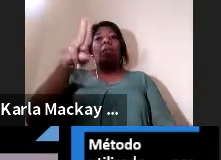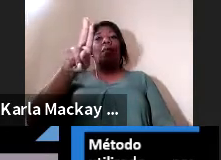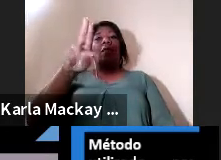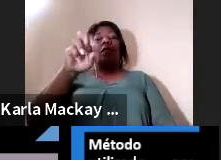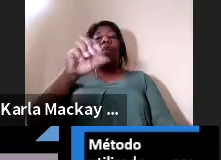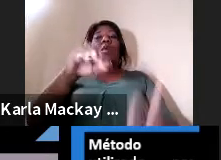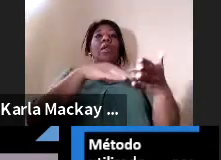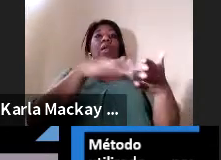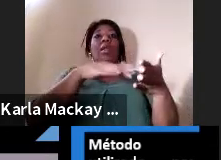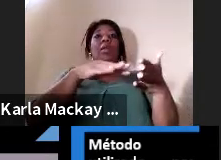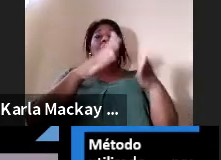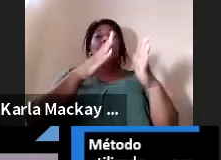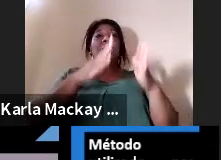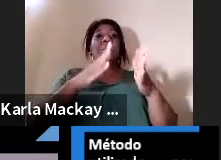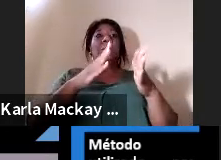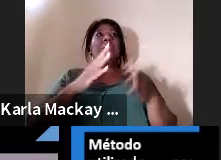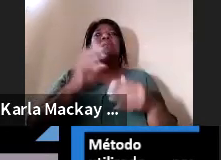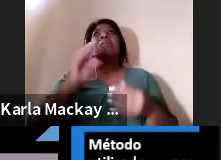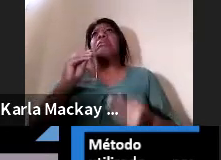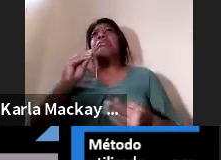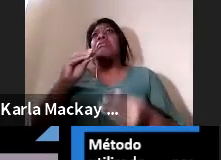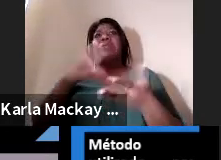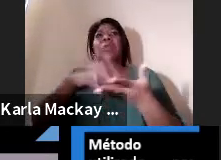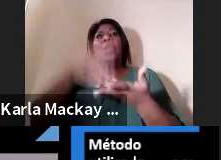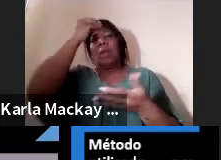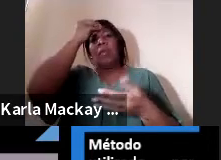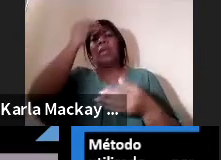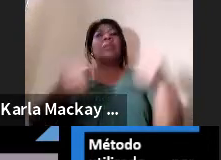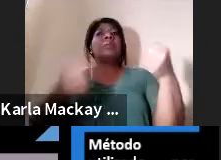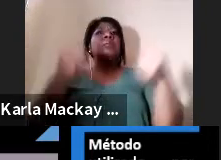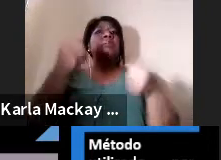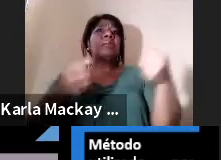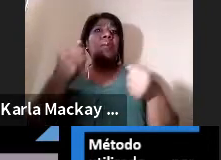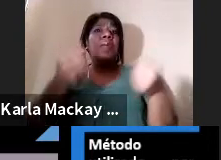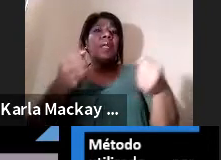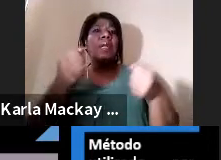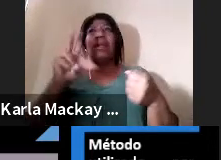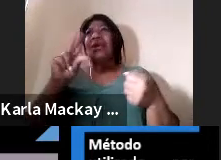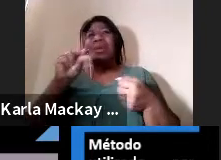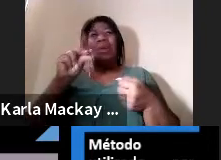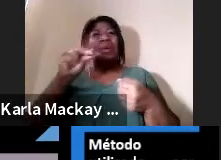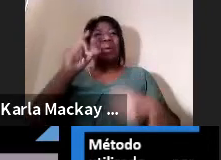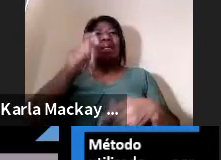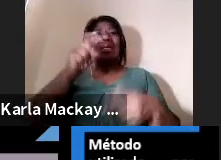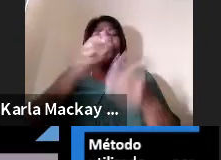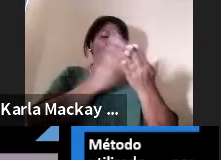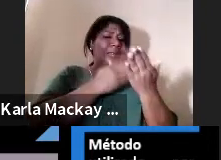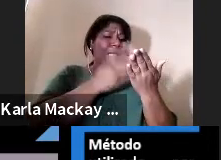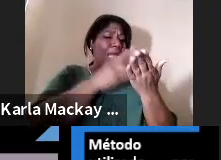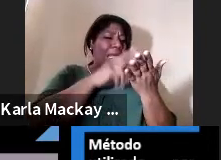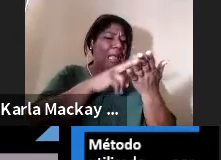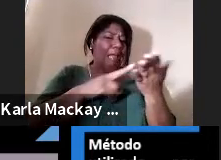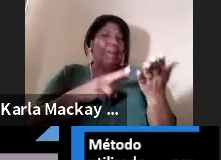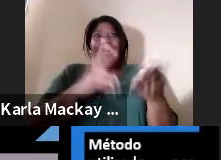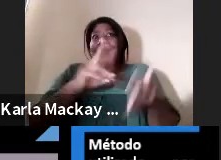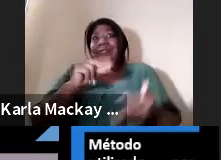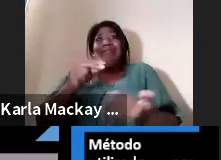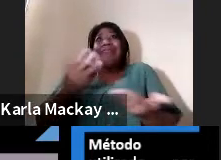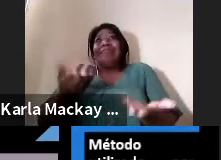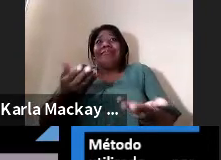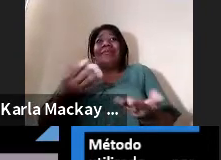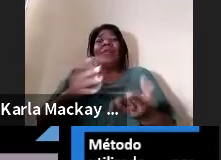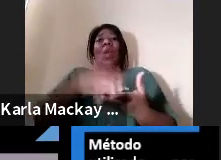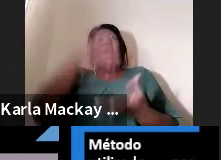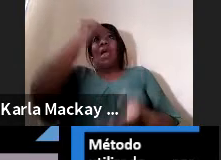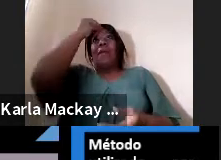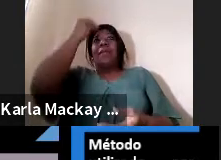manejar un auto sin tener un manual, puede utilizar un teléfono sin la necesidad de tener un manual. Entonces, en eso consiste en ver